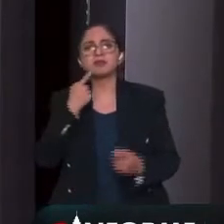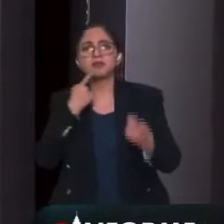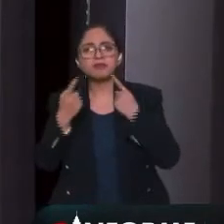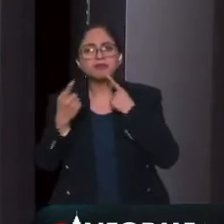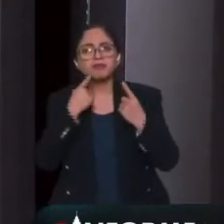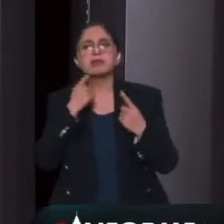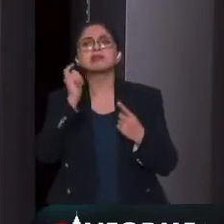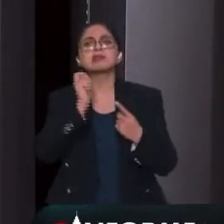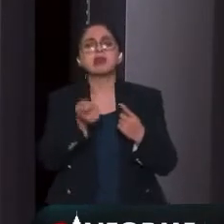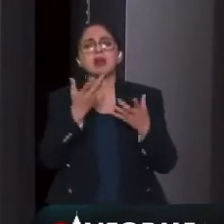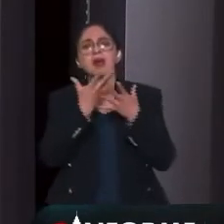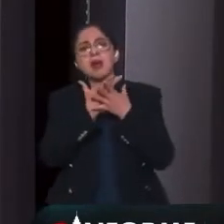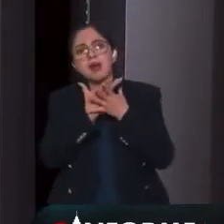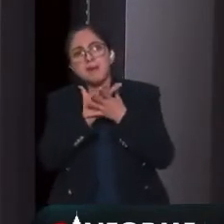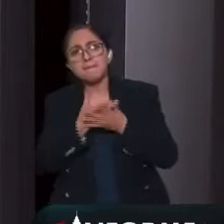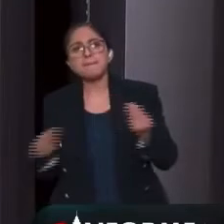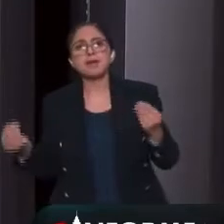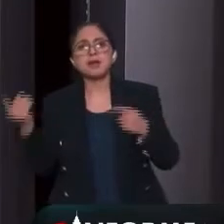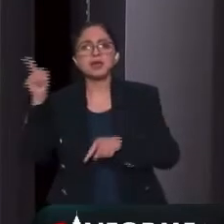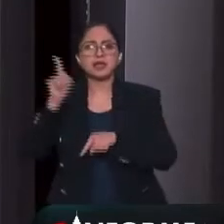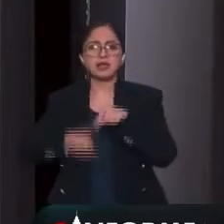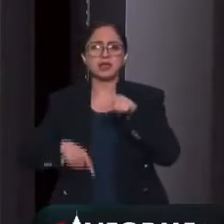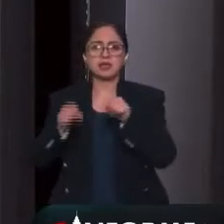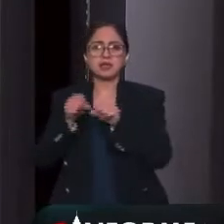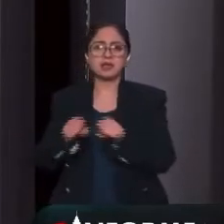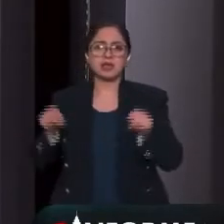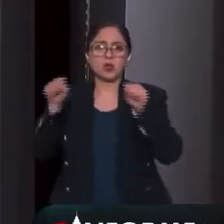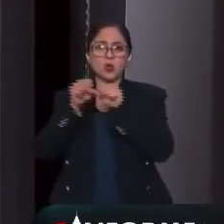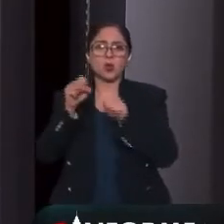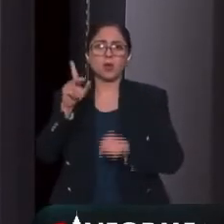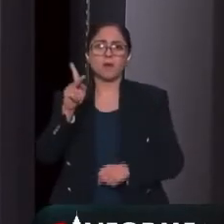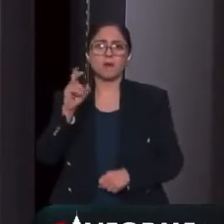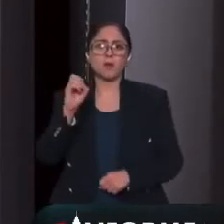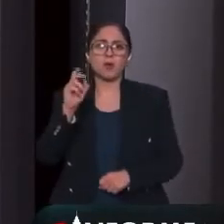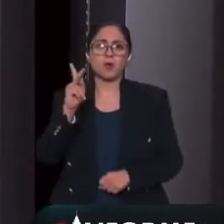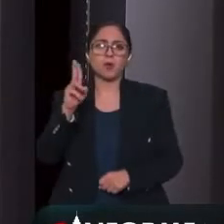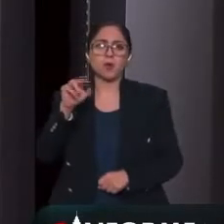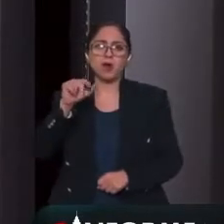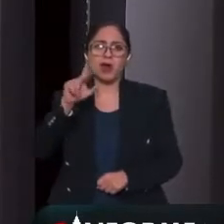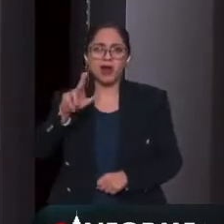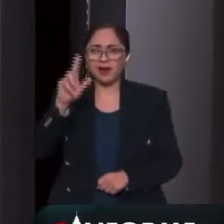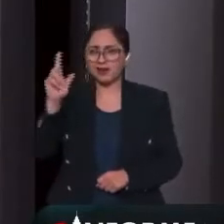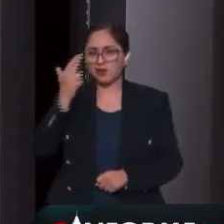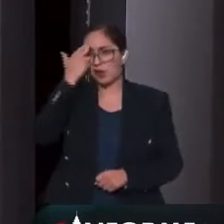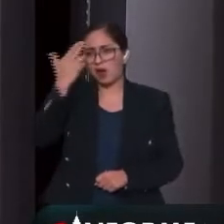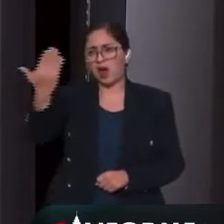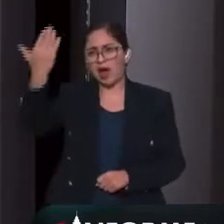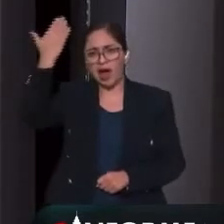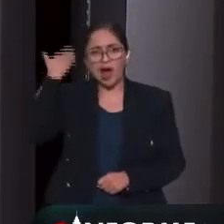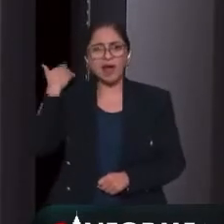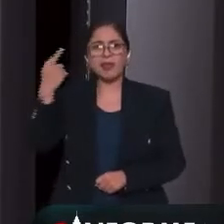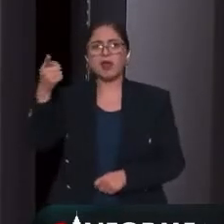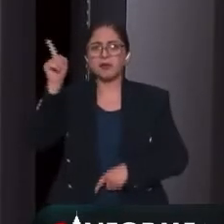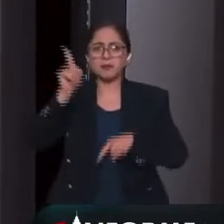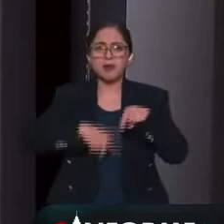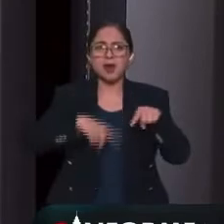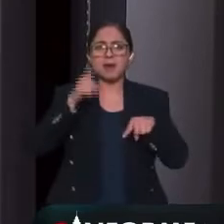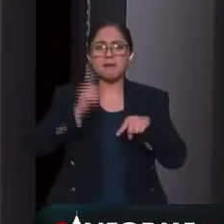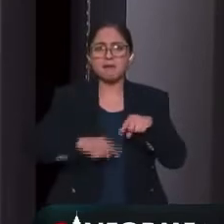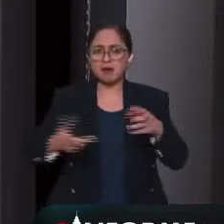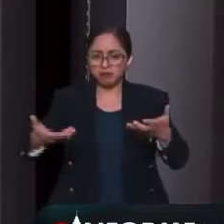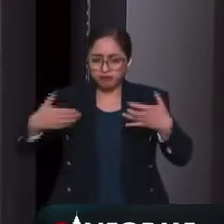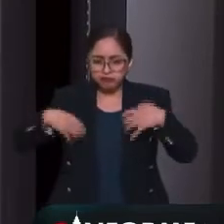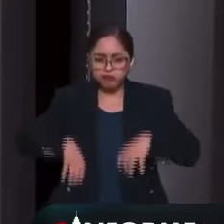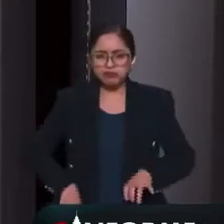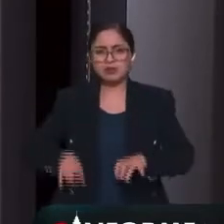desaparece el seguro popular, todo mundo sabe los escándalos de corrupción y de saqueos que se dieron en el seguro popular,